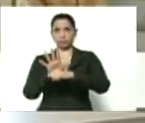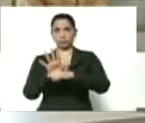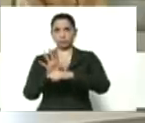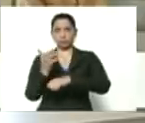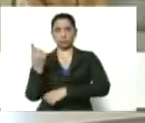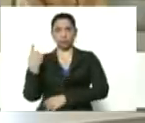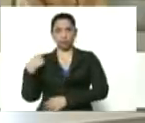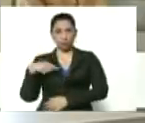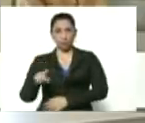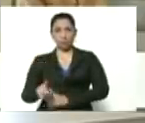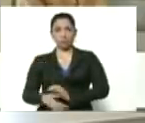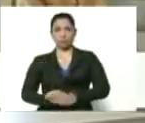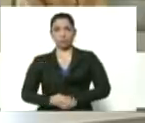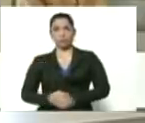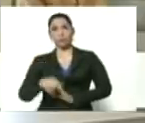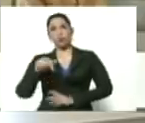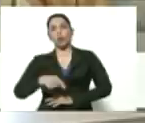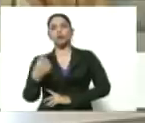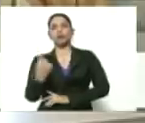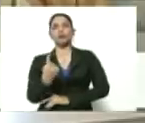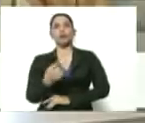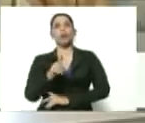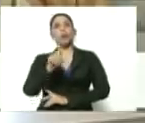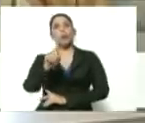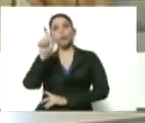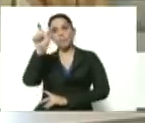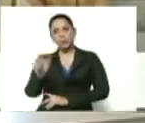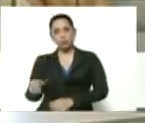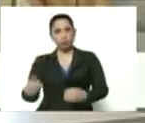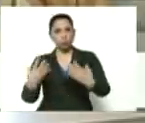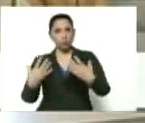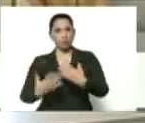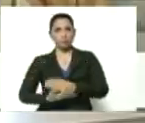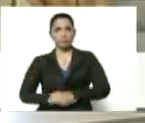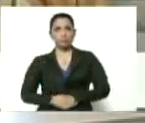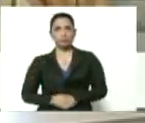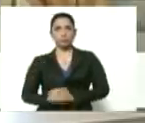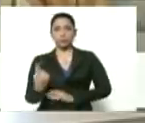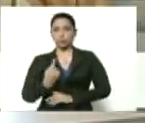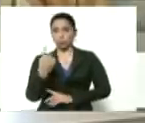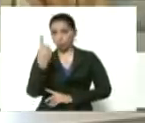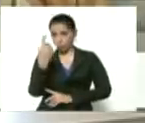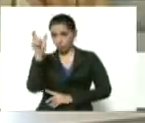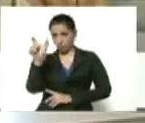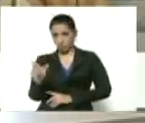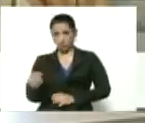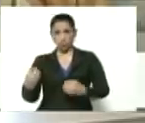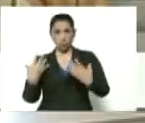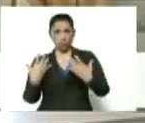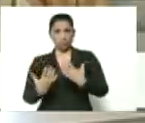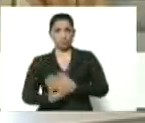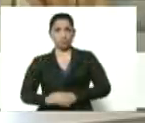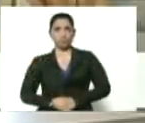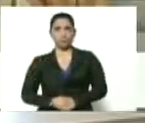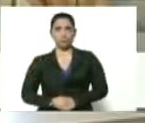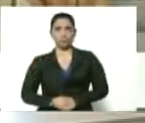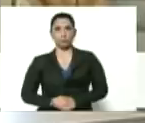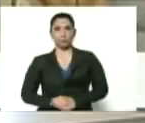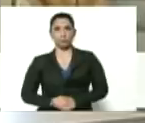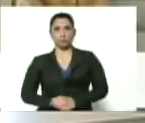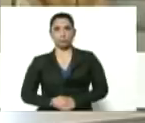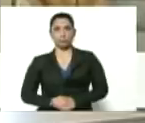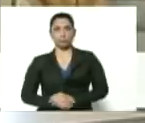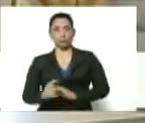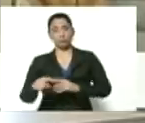Tenemos hoy solo un caso, solo un caso. Después de venir